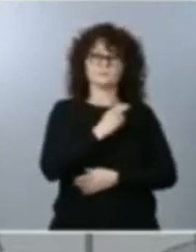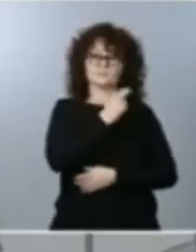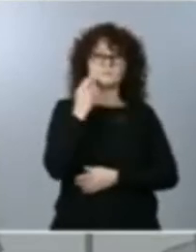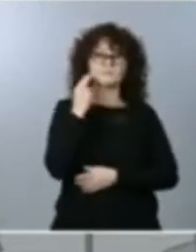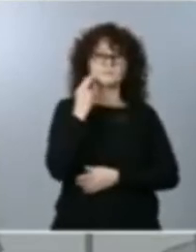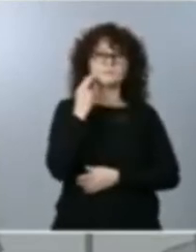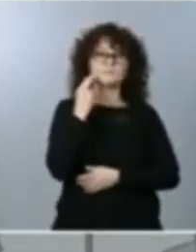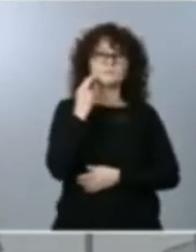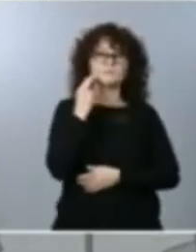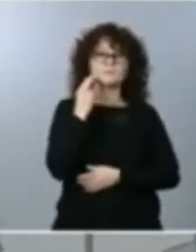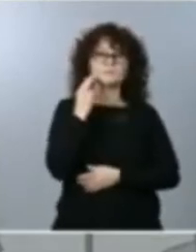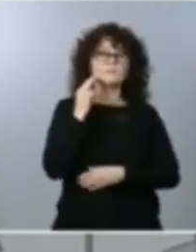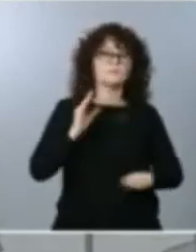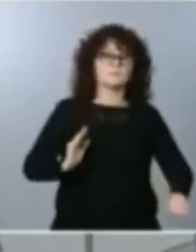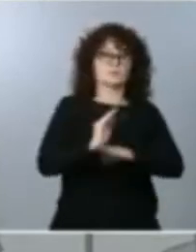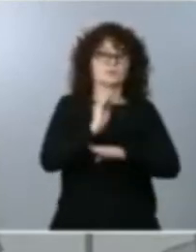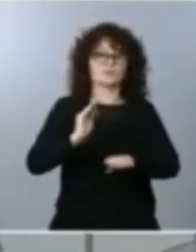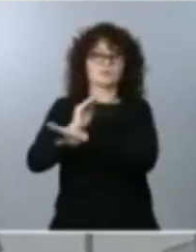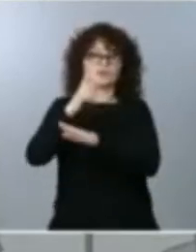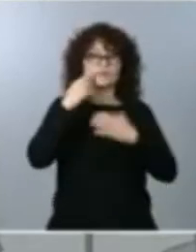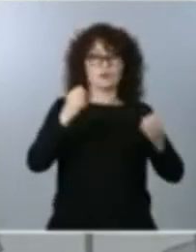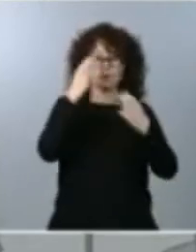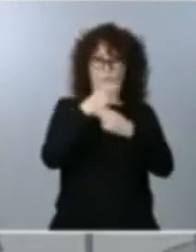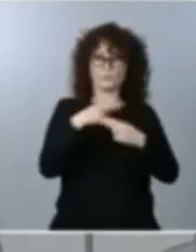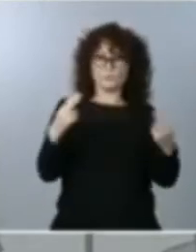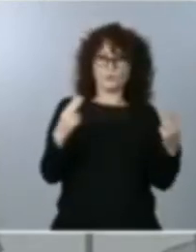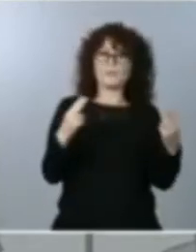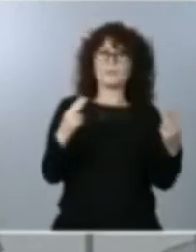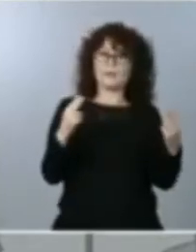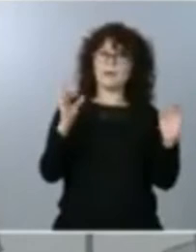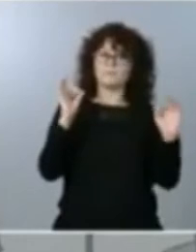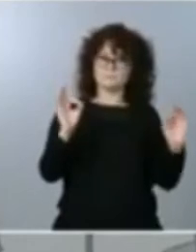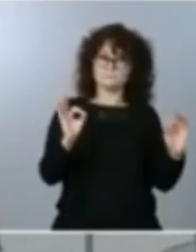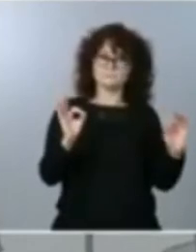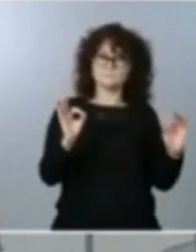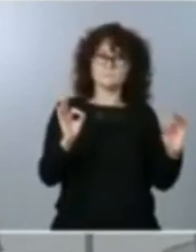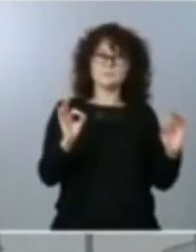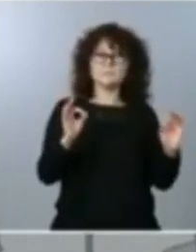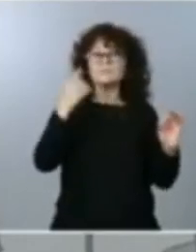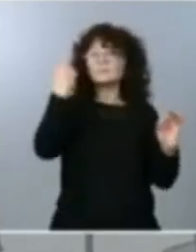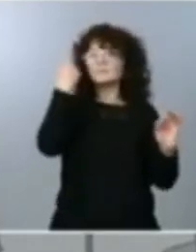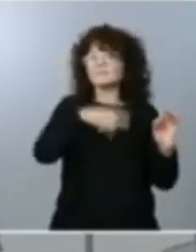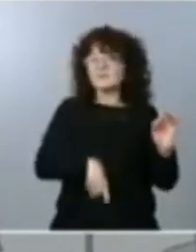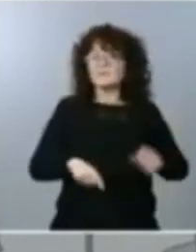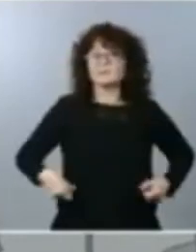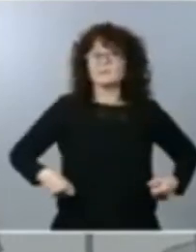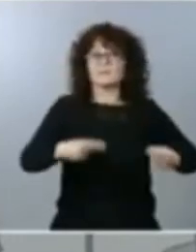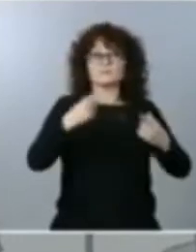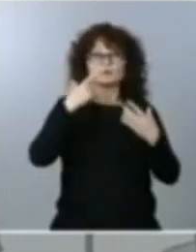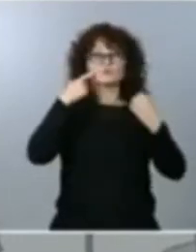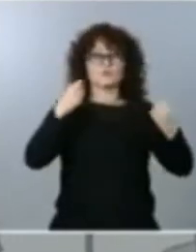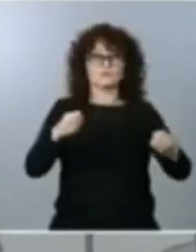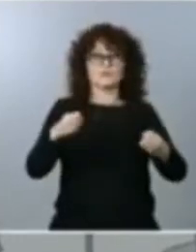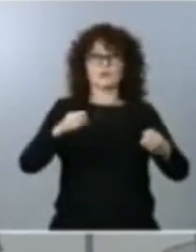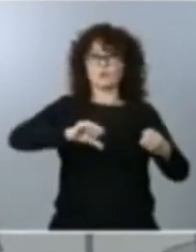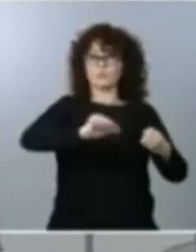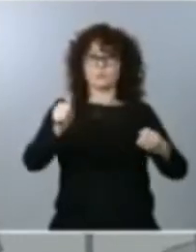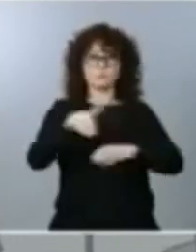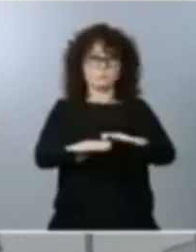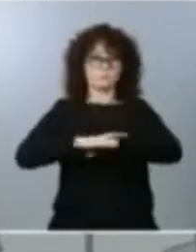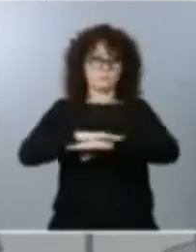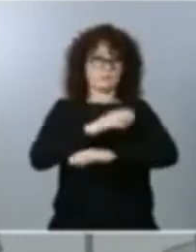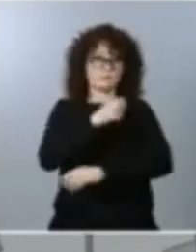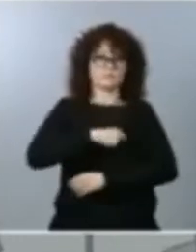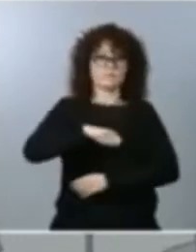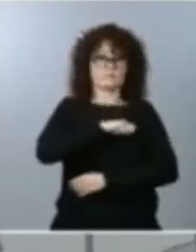seguirá siendo permanente deben saber que sólo en gasto sanitario aprobado por el gobierno de España en planes anticovid sin incluir